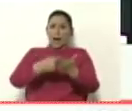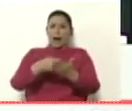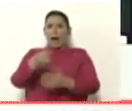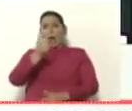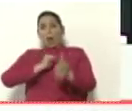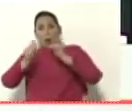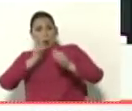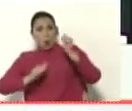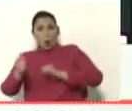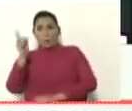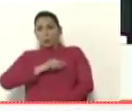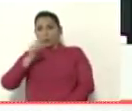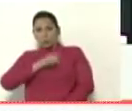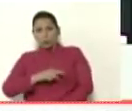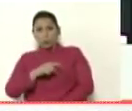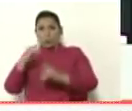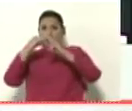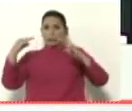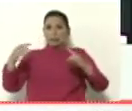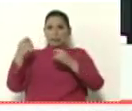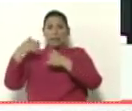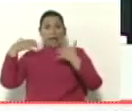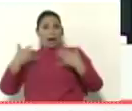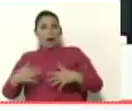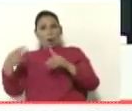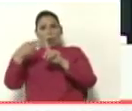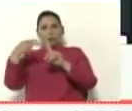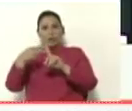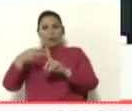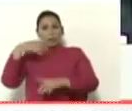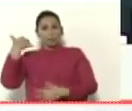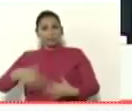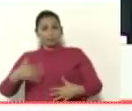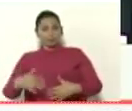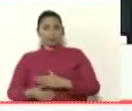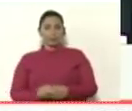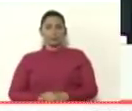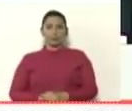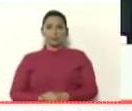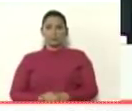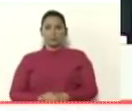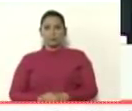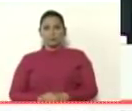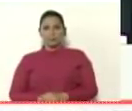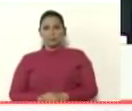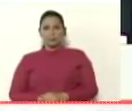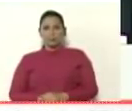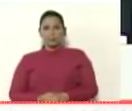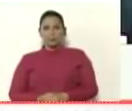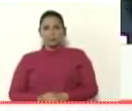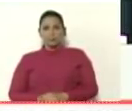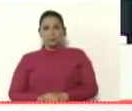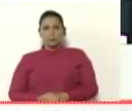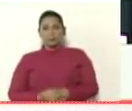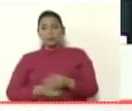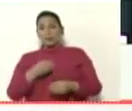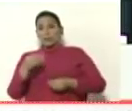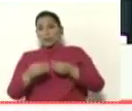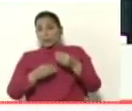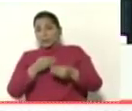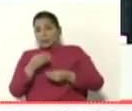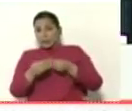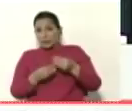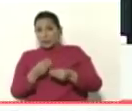tiendas caras hoteles de lujo pusieron en una situación